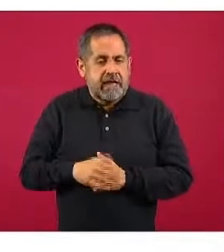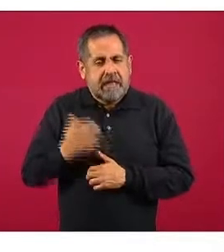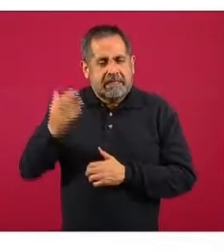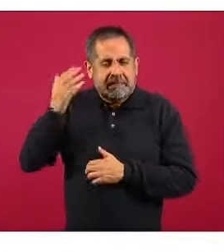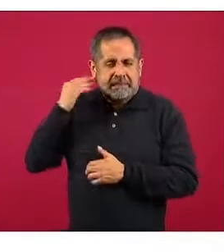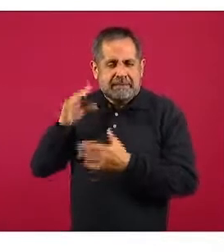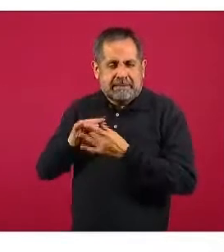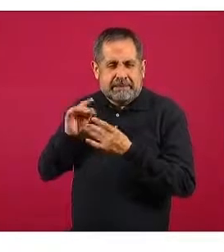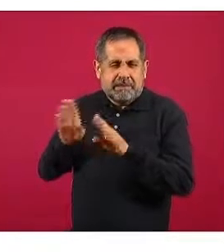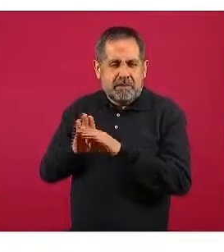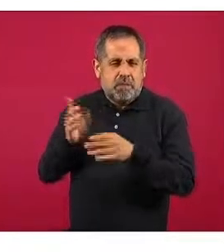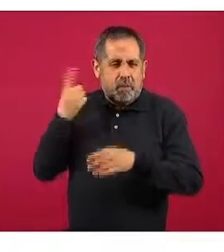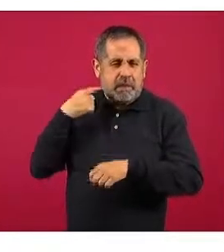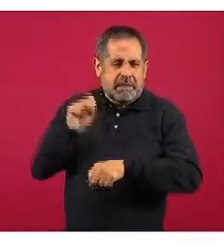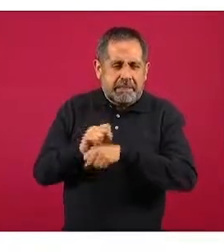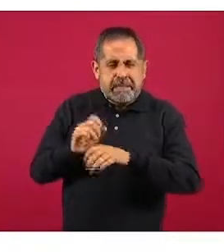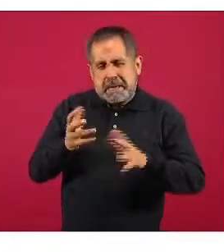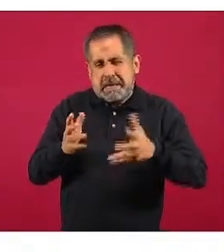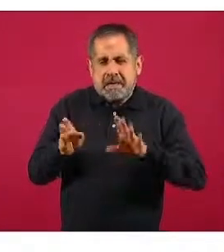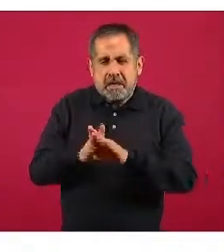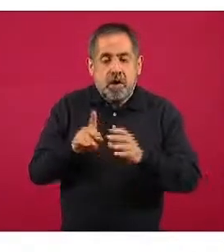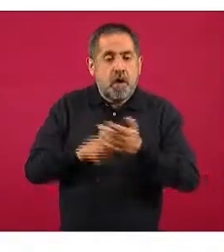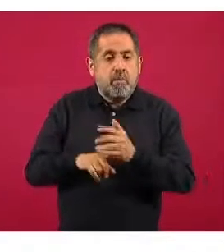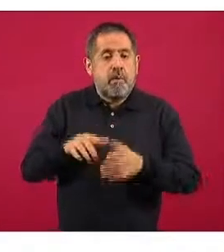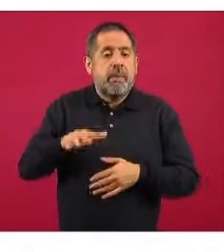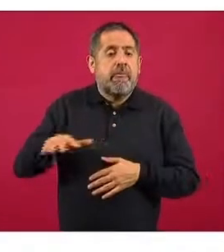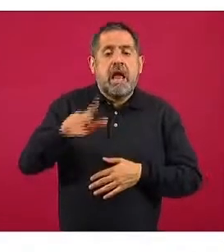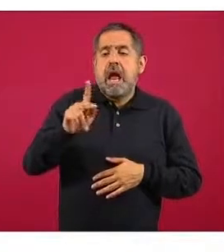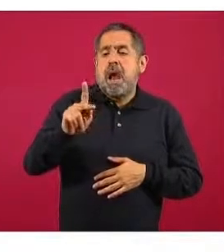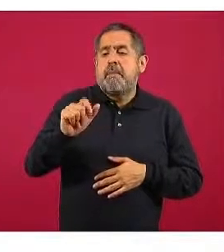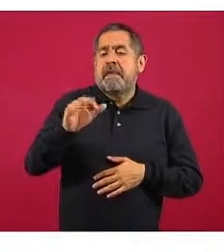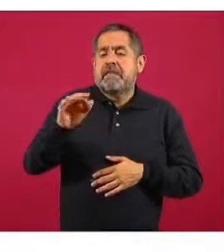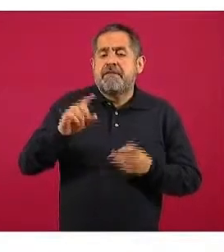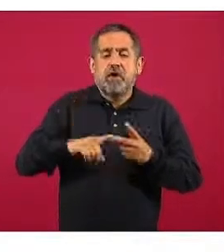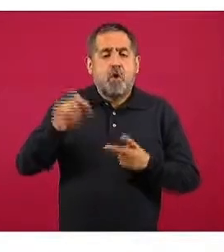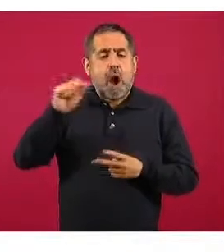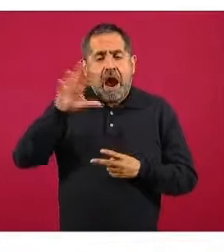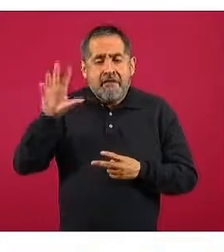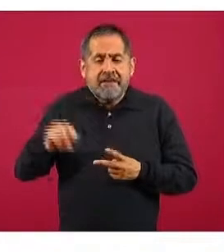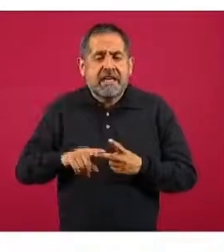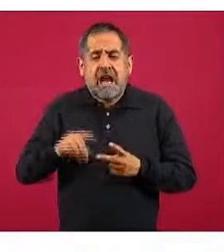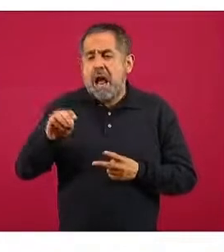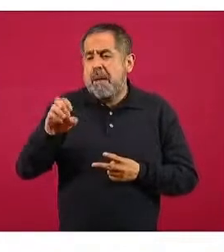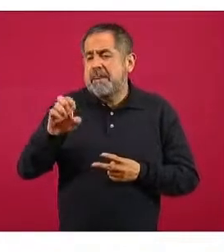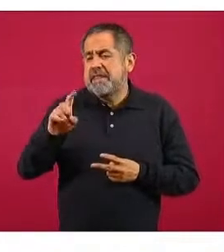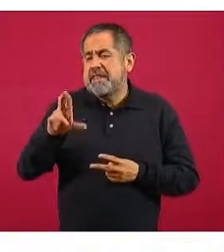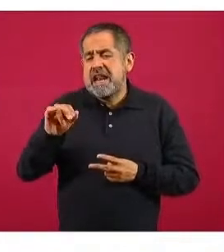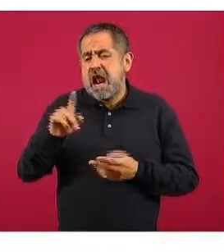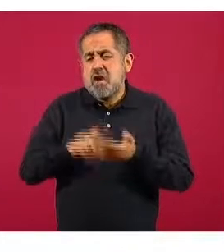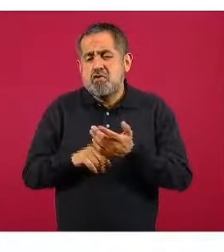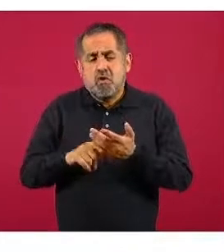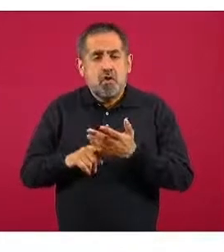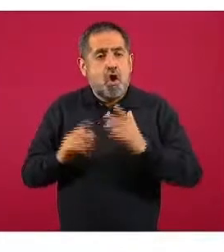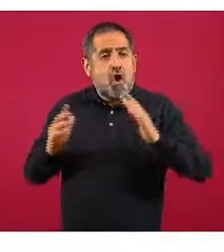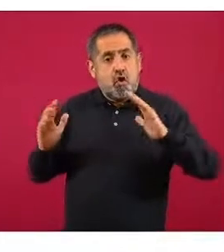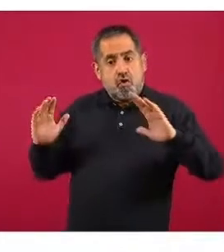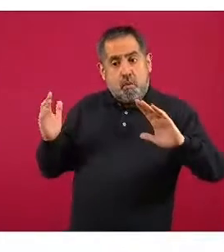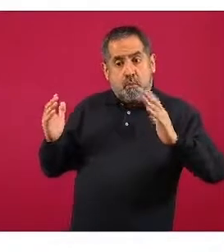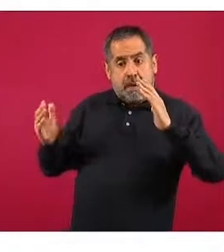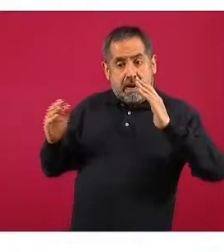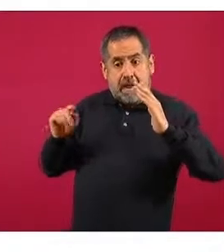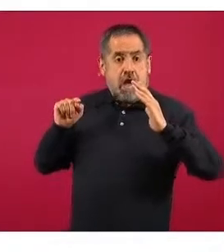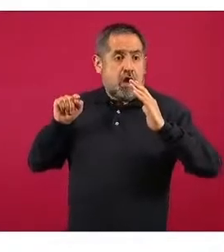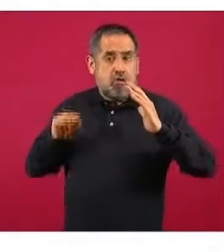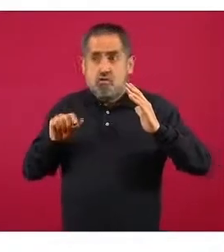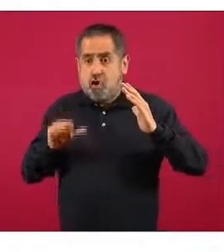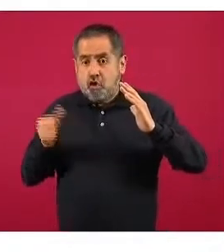previas, en semanas y meses previos, que el Pacífico Occidental, África y el Mediterráneo Oriental, en comparación con